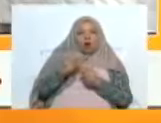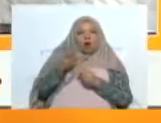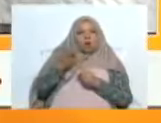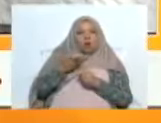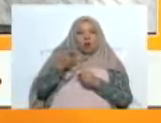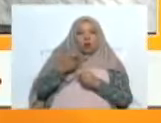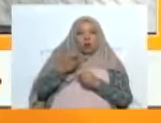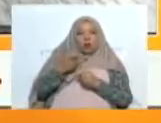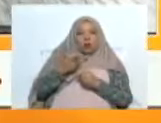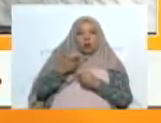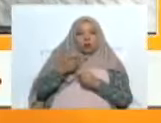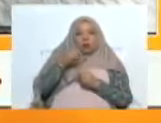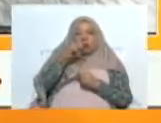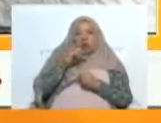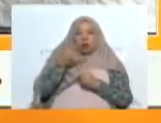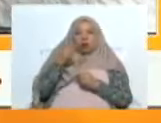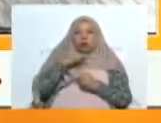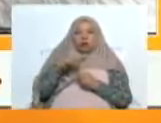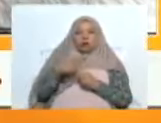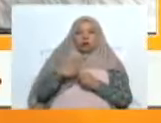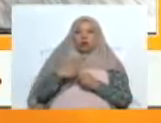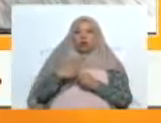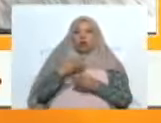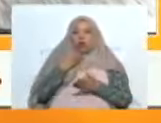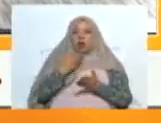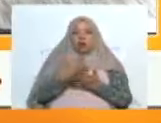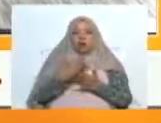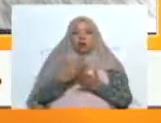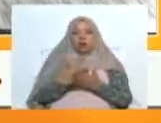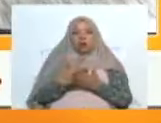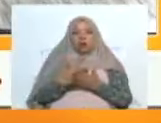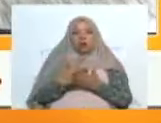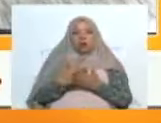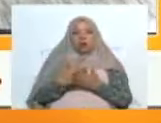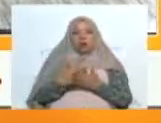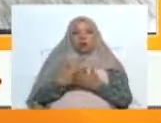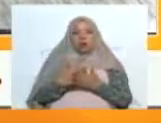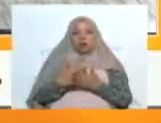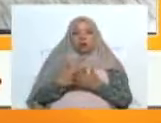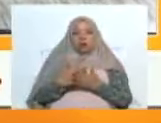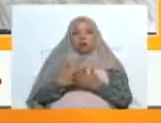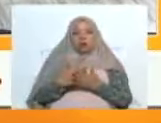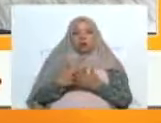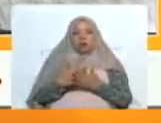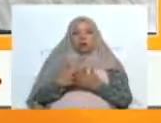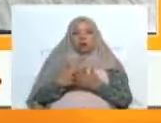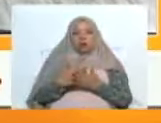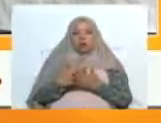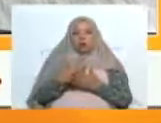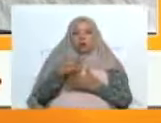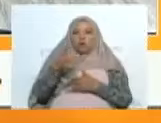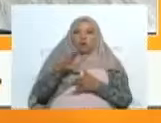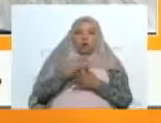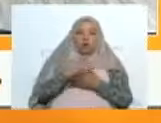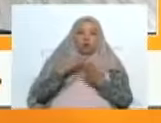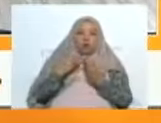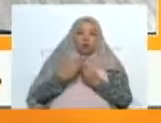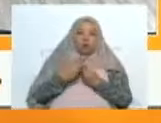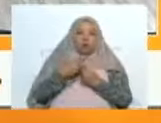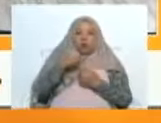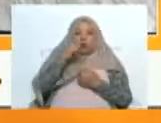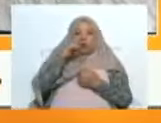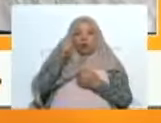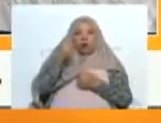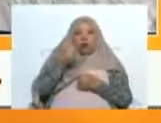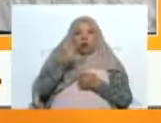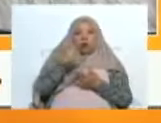destacar. Porque el año pasado nosotros fuimos testigos en la Carlota cuando el ciudadano ministro, y junto con el gobernador Héctor Rodríguez,